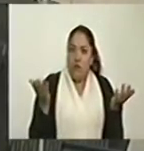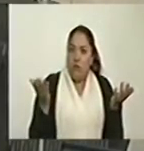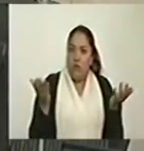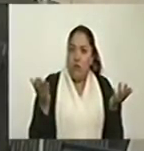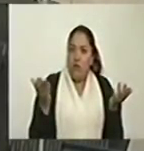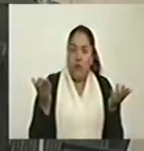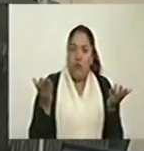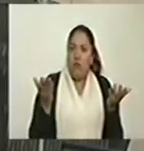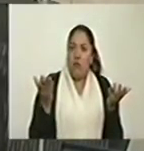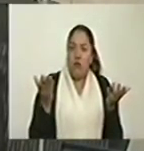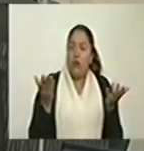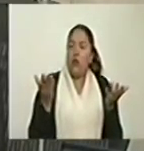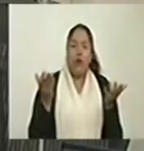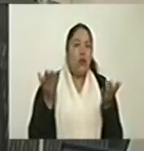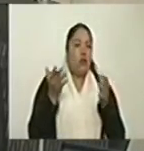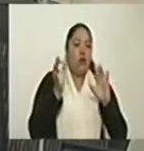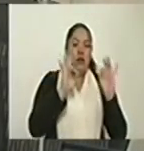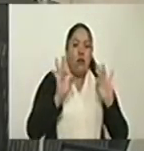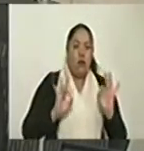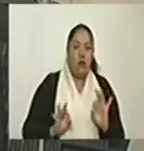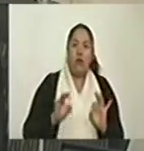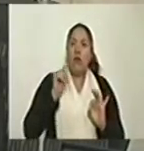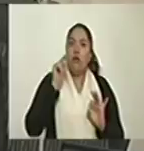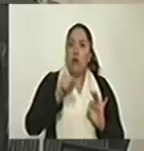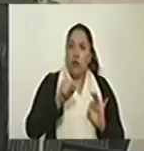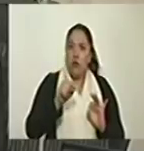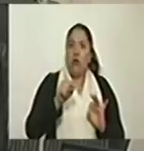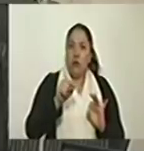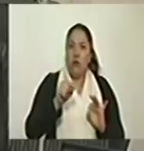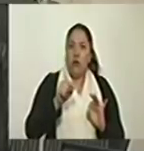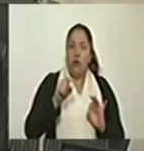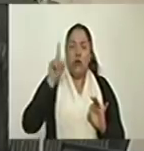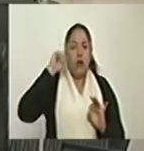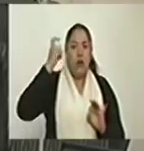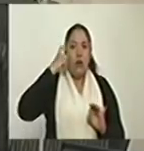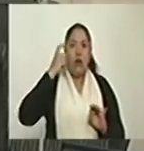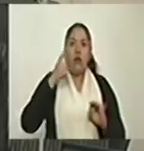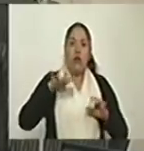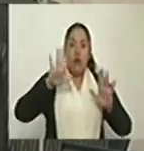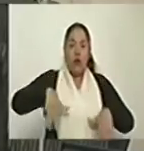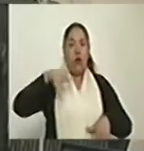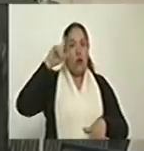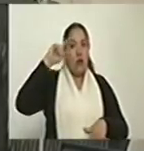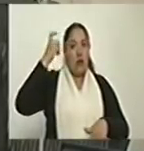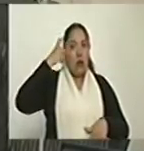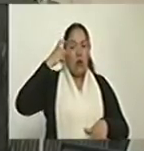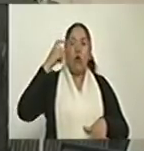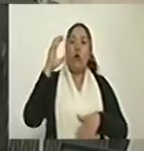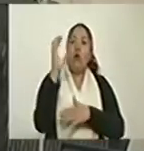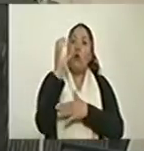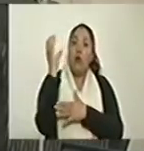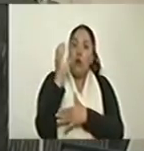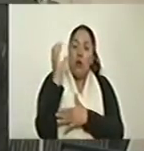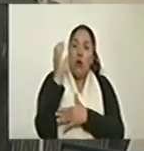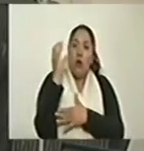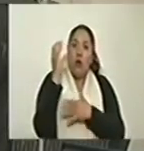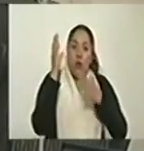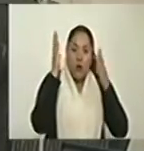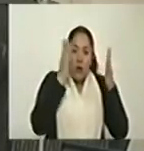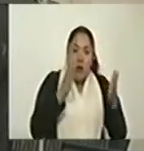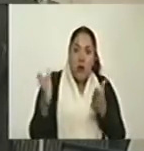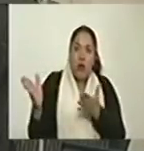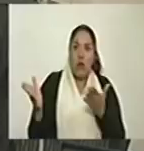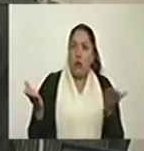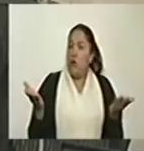va a organizar un Estado cuando el Estado colombiano ni ningún Estado tiene ni idea de producir